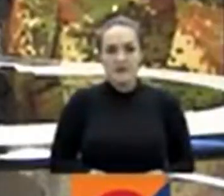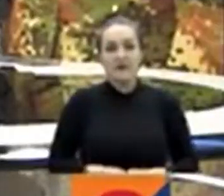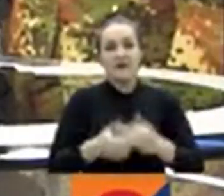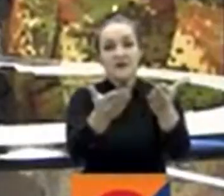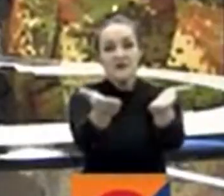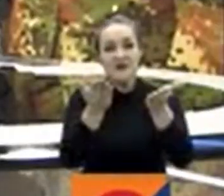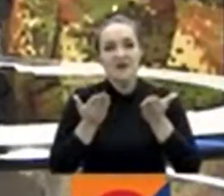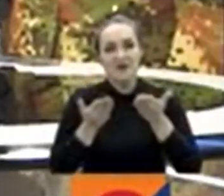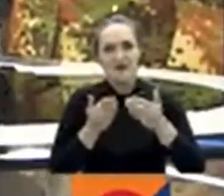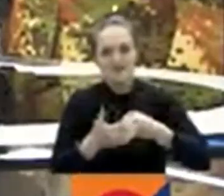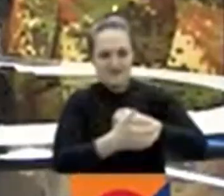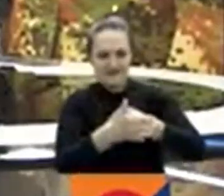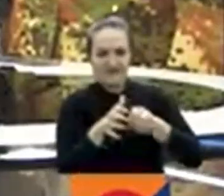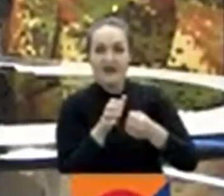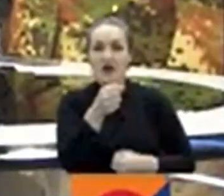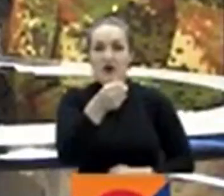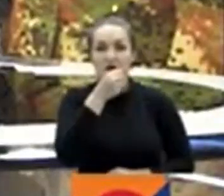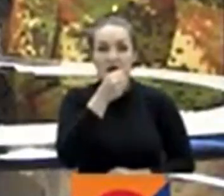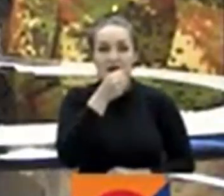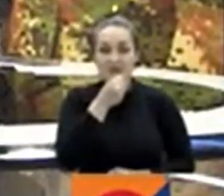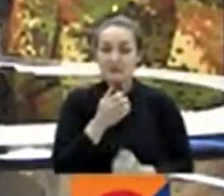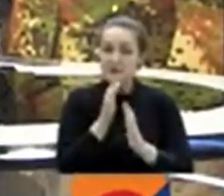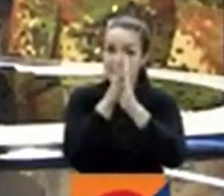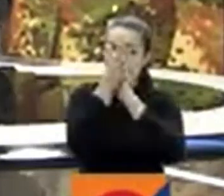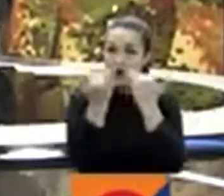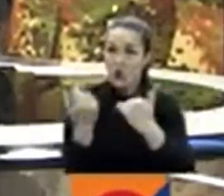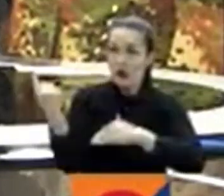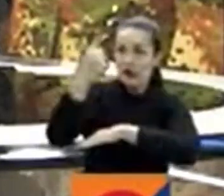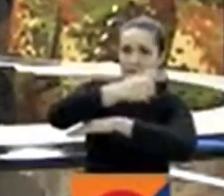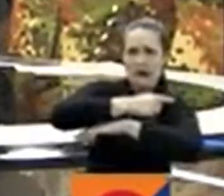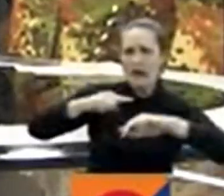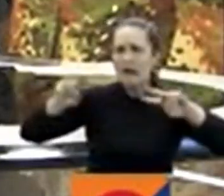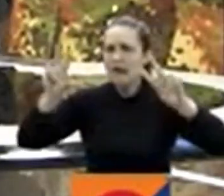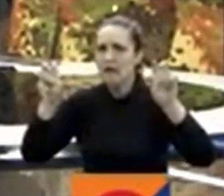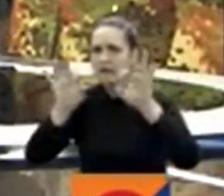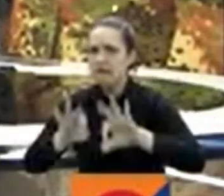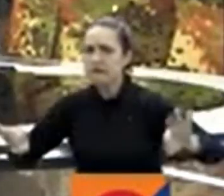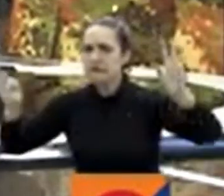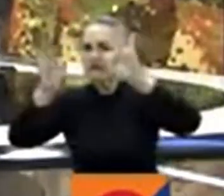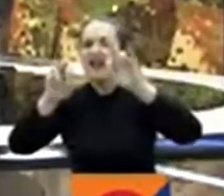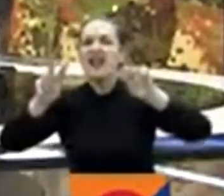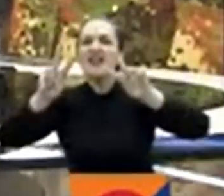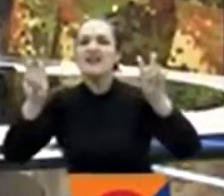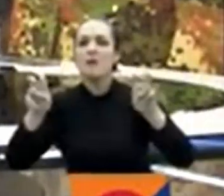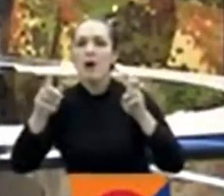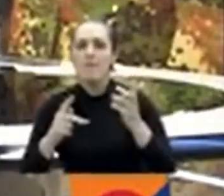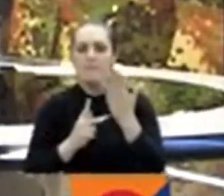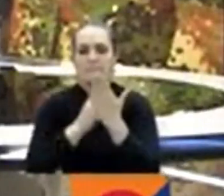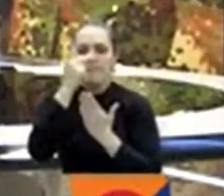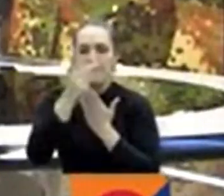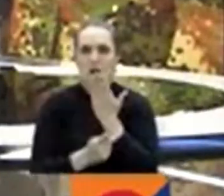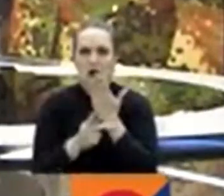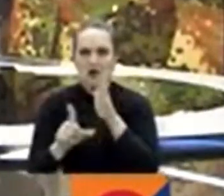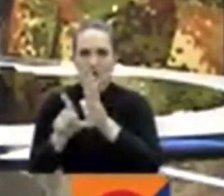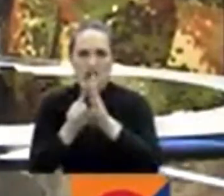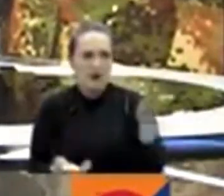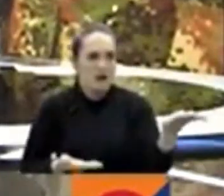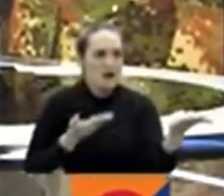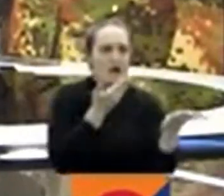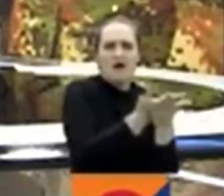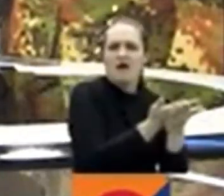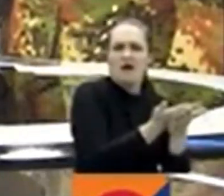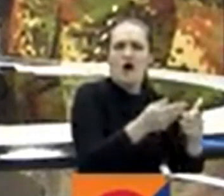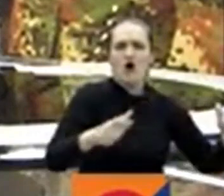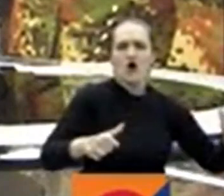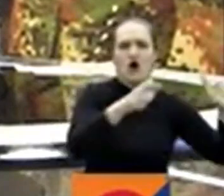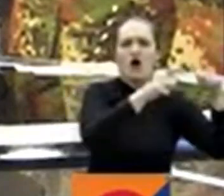Bienvenidos a RTVC Noticias. El tema del día es el borrador del proyecto de ley de sometimiento para estructuras criminales que fue